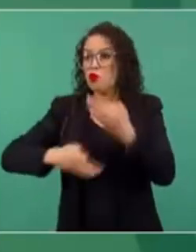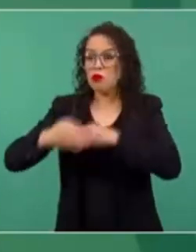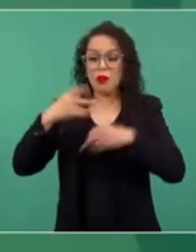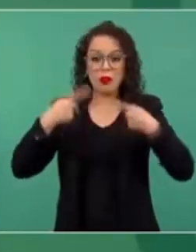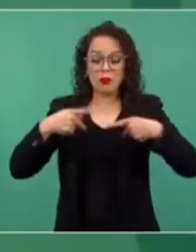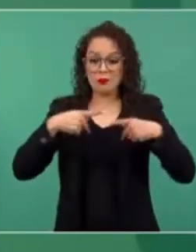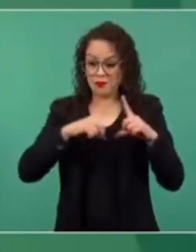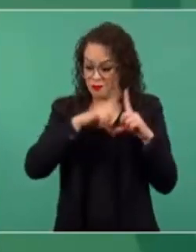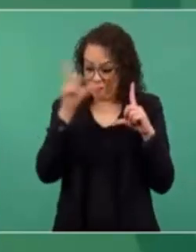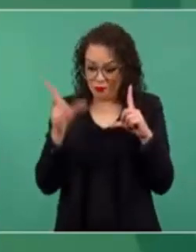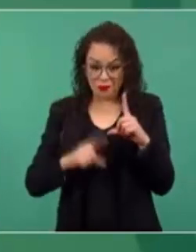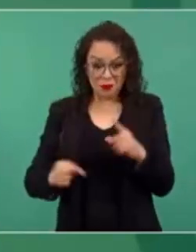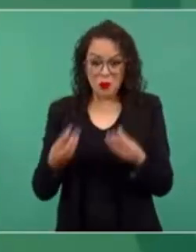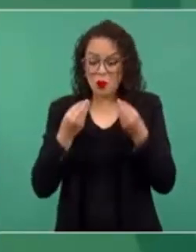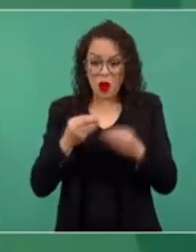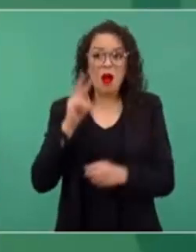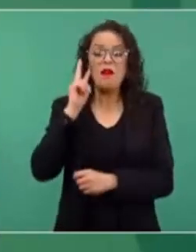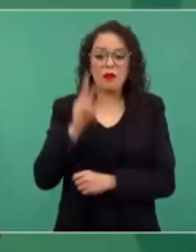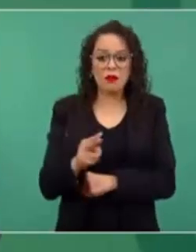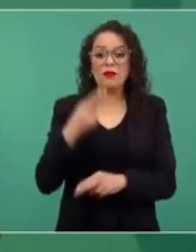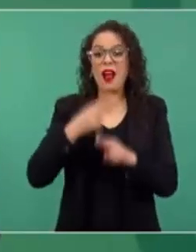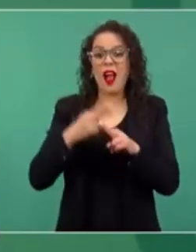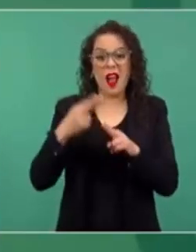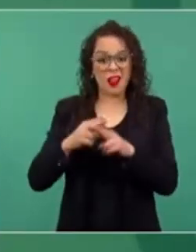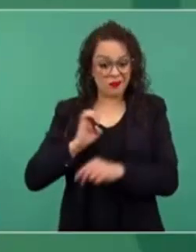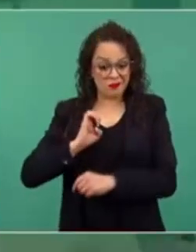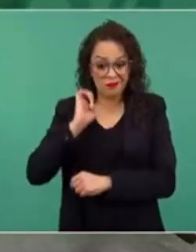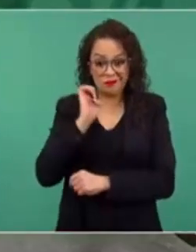gente, hasta los que no nos quieren,